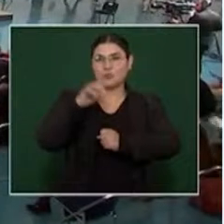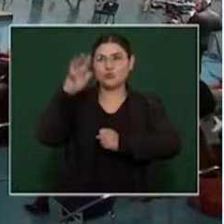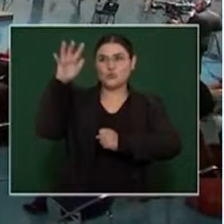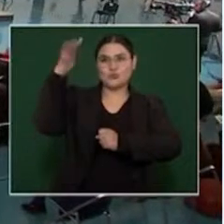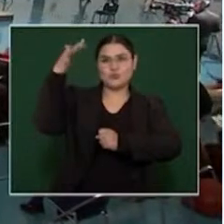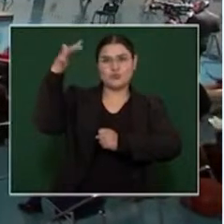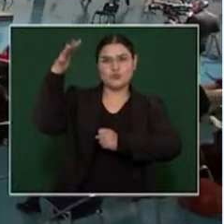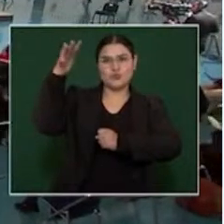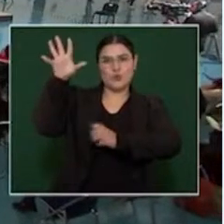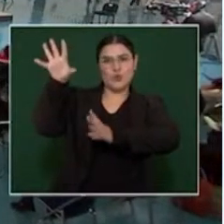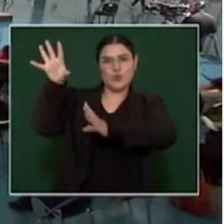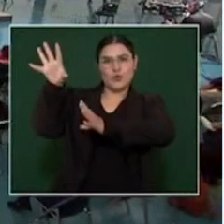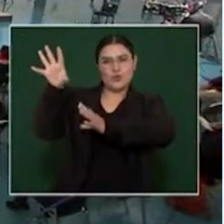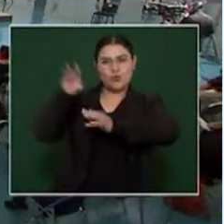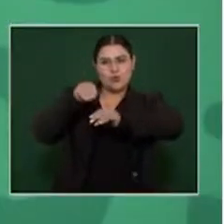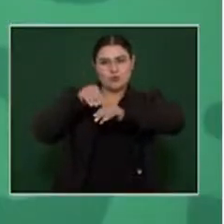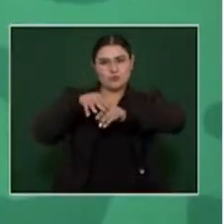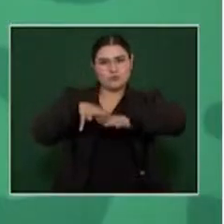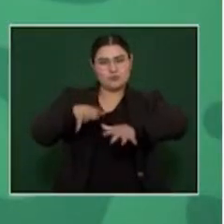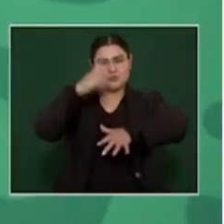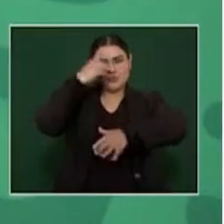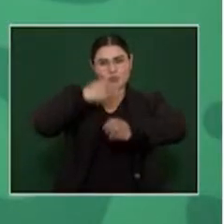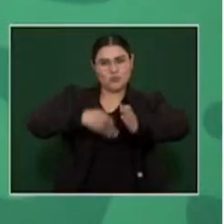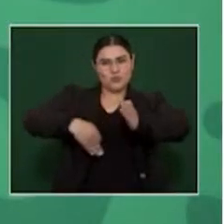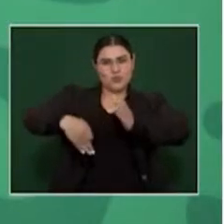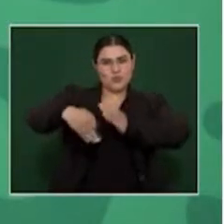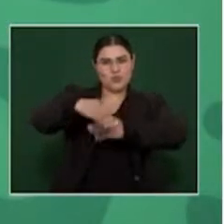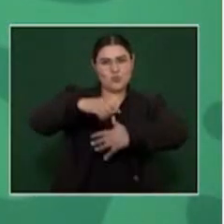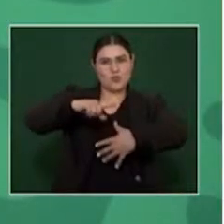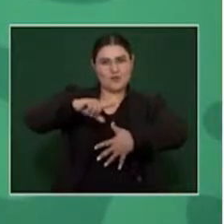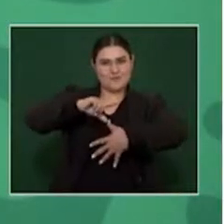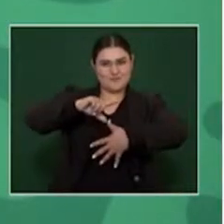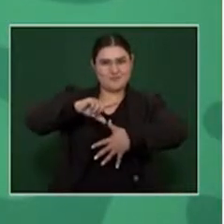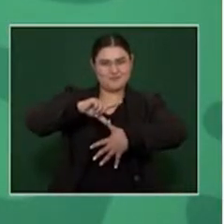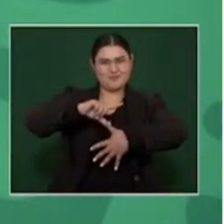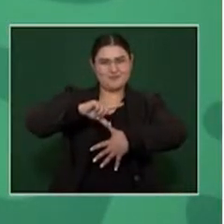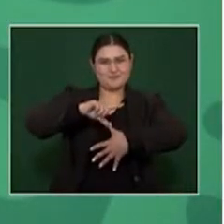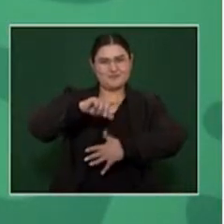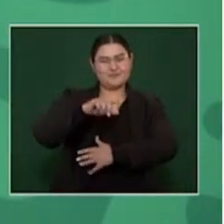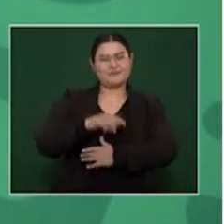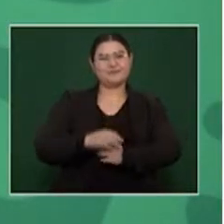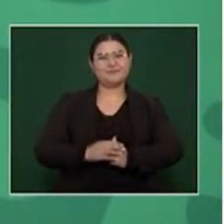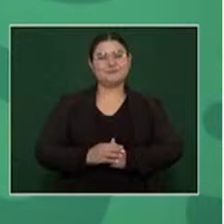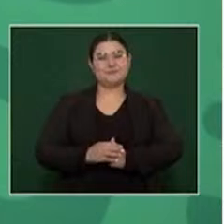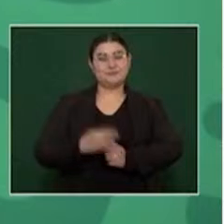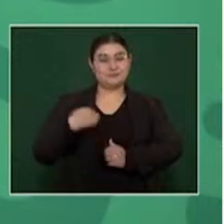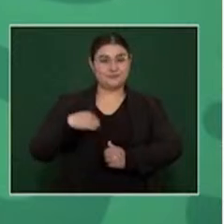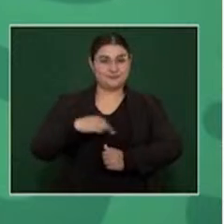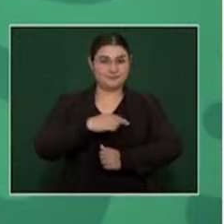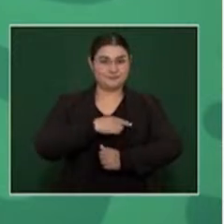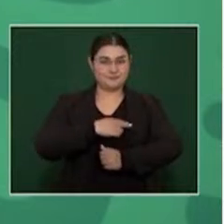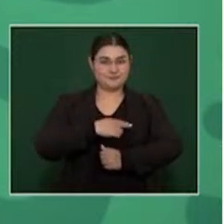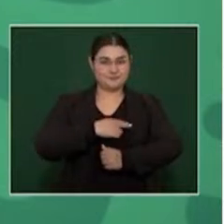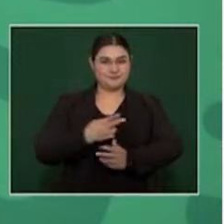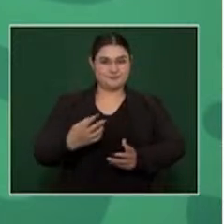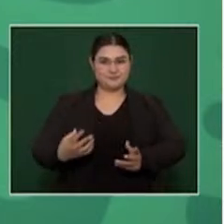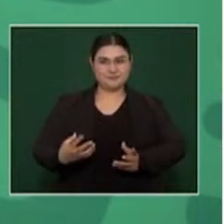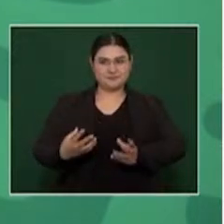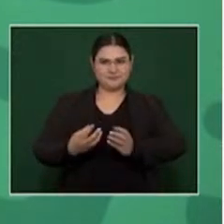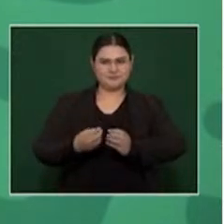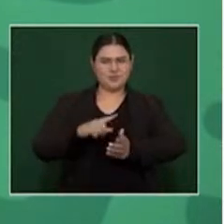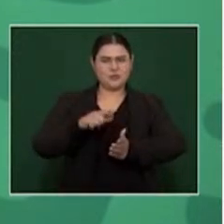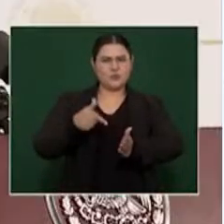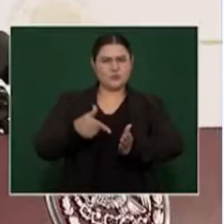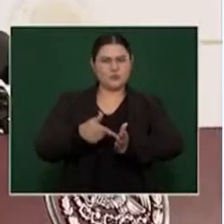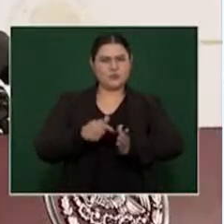imposible que no estuvieran enterados sobre sus operaciones. También señaló que el gobierno estadounidense hace muy poco por